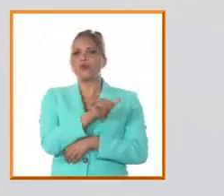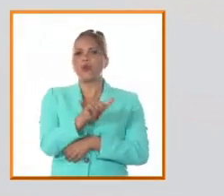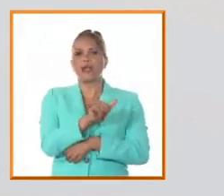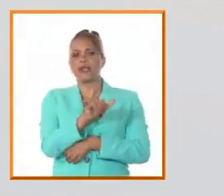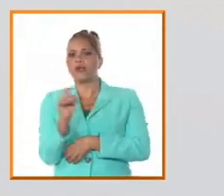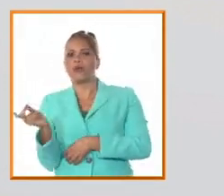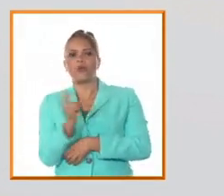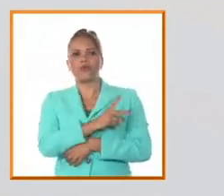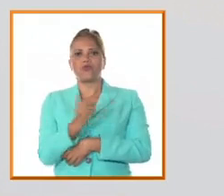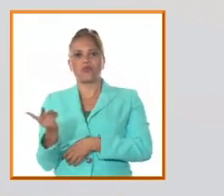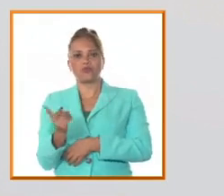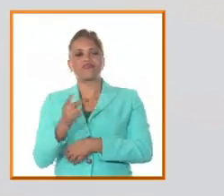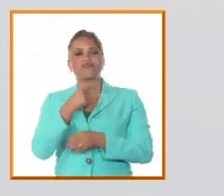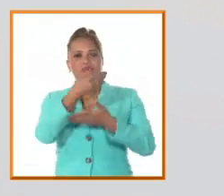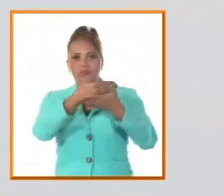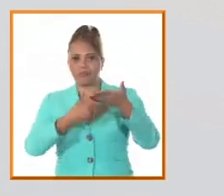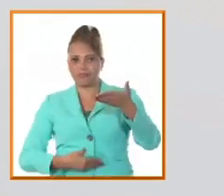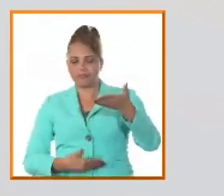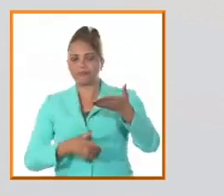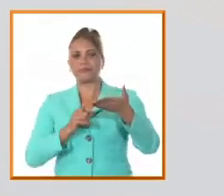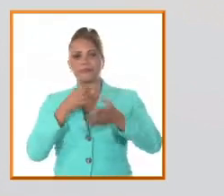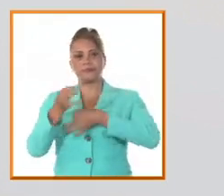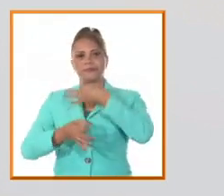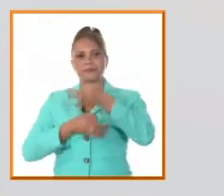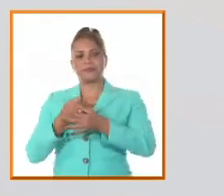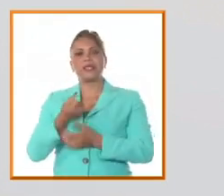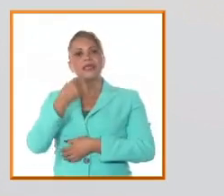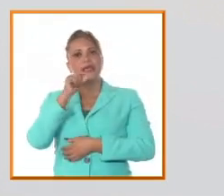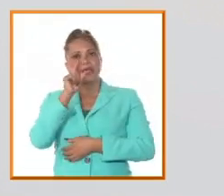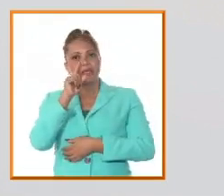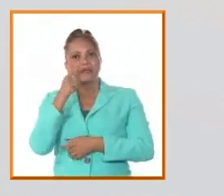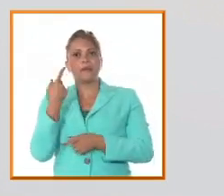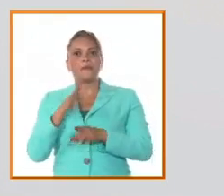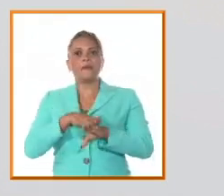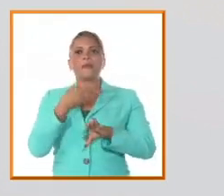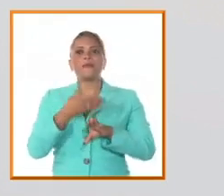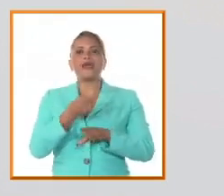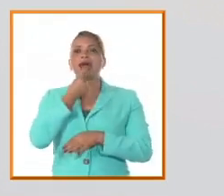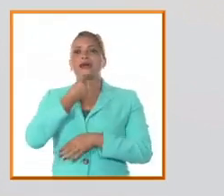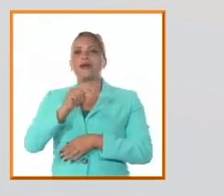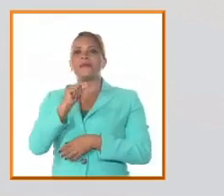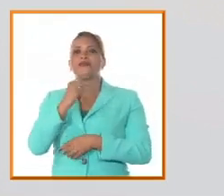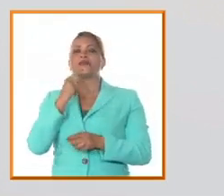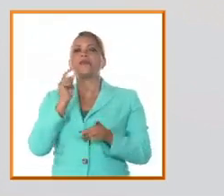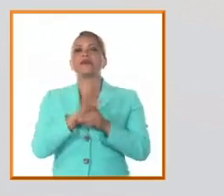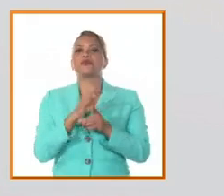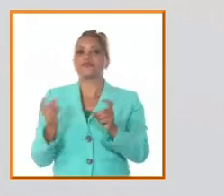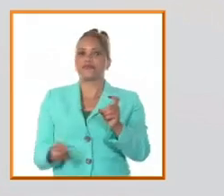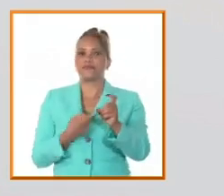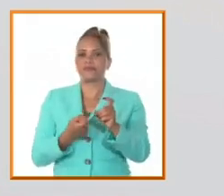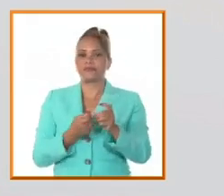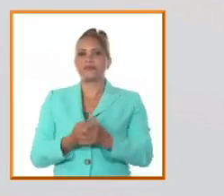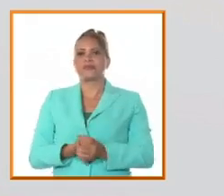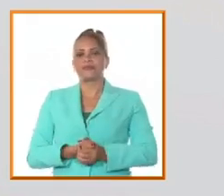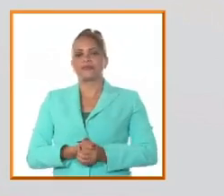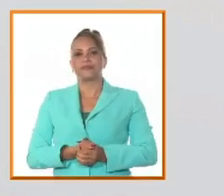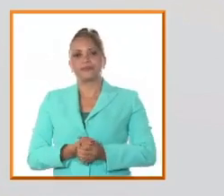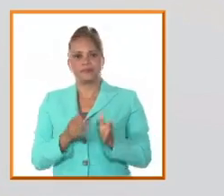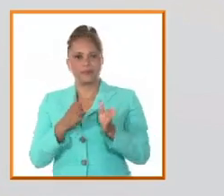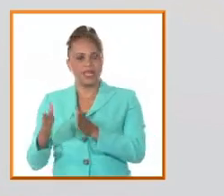el otro. Y voy a terminar con el hecho que entra a Agramonte en esta historia. Hay una leyenda muy